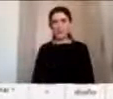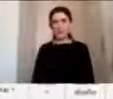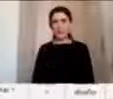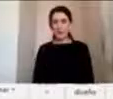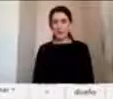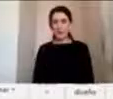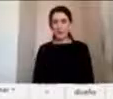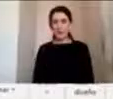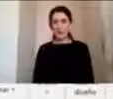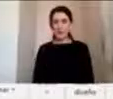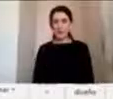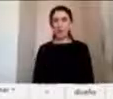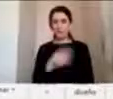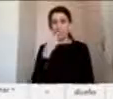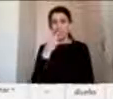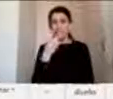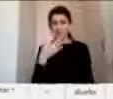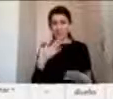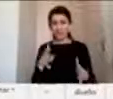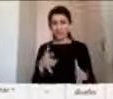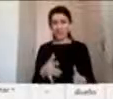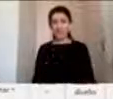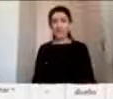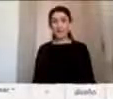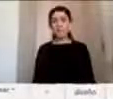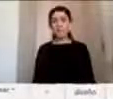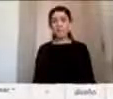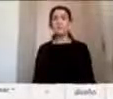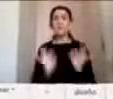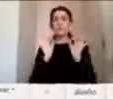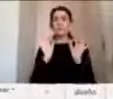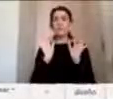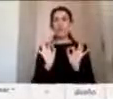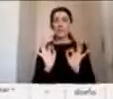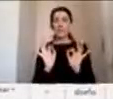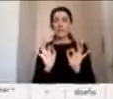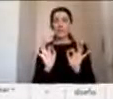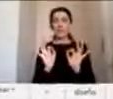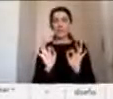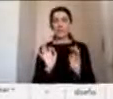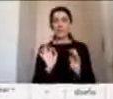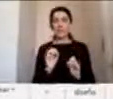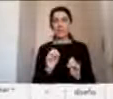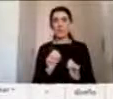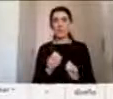Ahí te ves. Perfecto. Tienes que desactivar el micrófono.